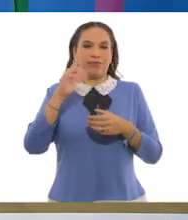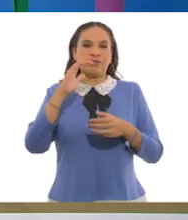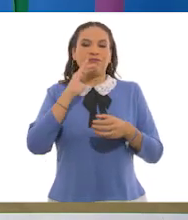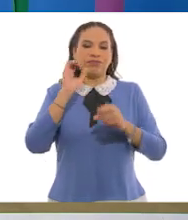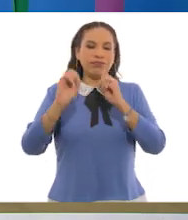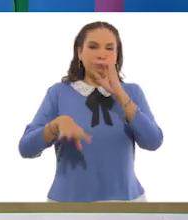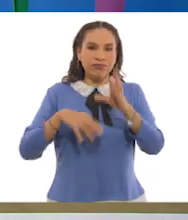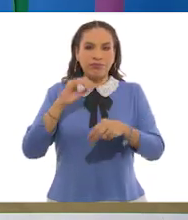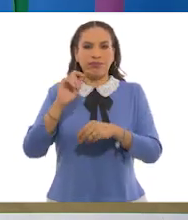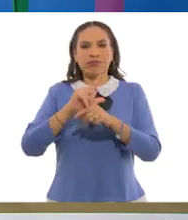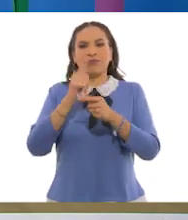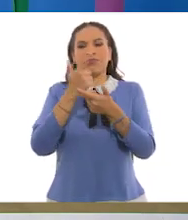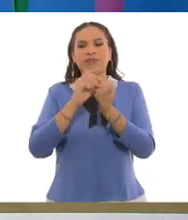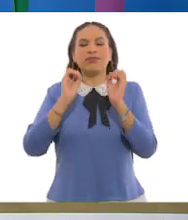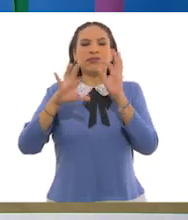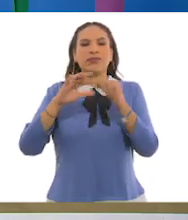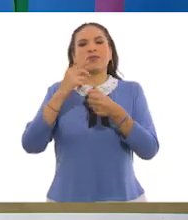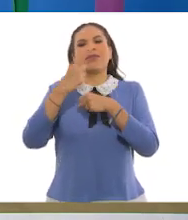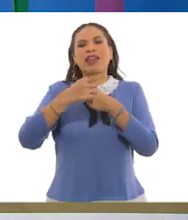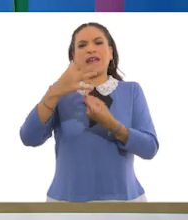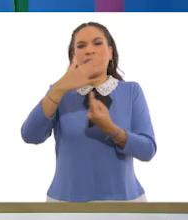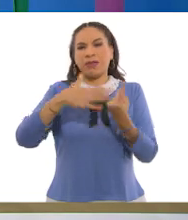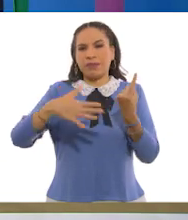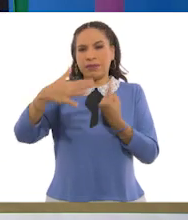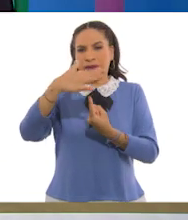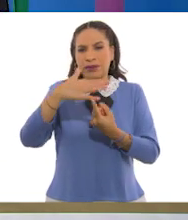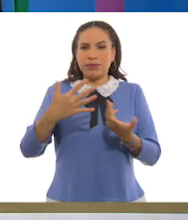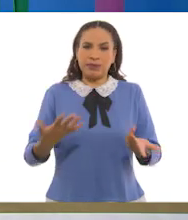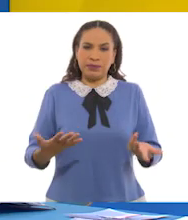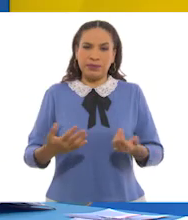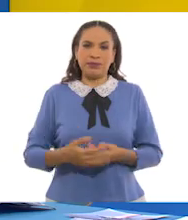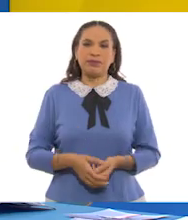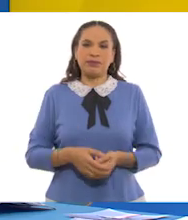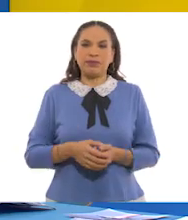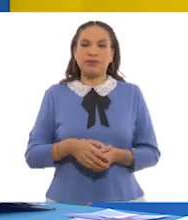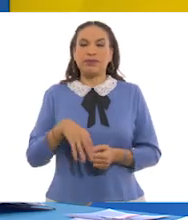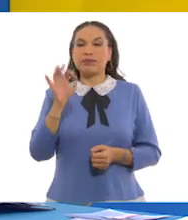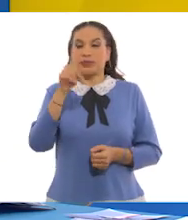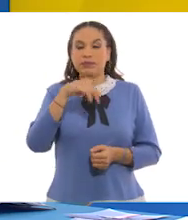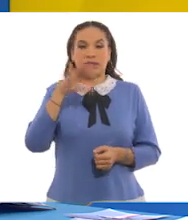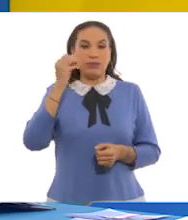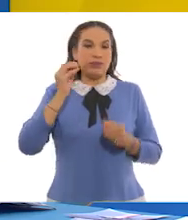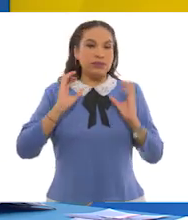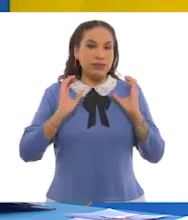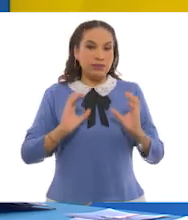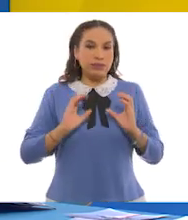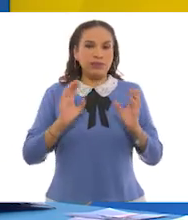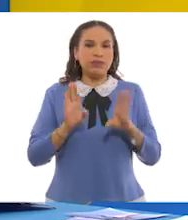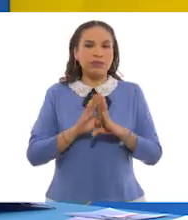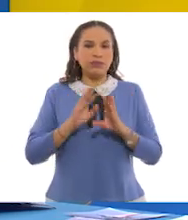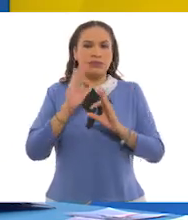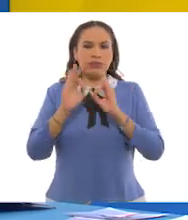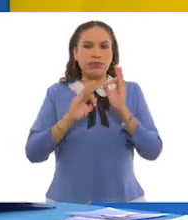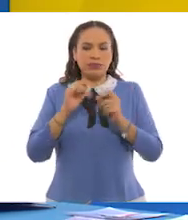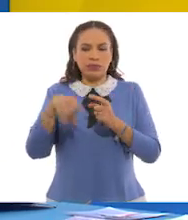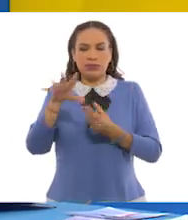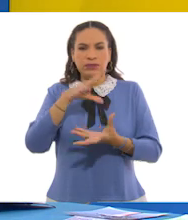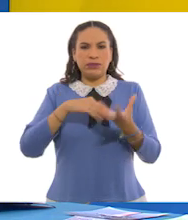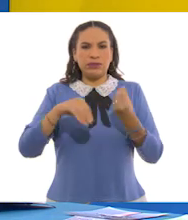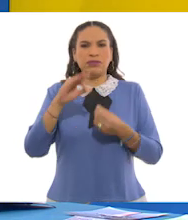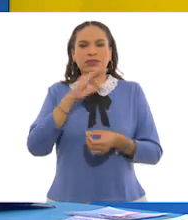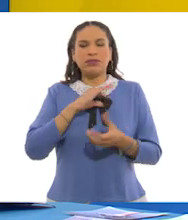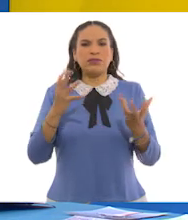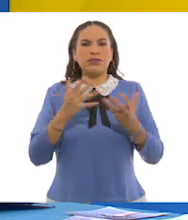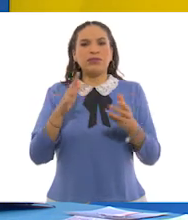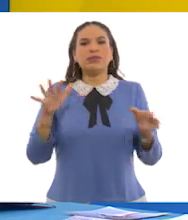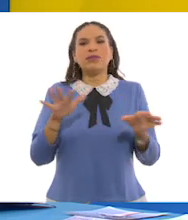en el tiradero y al aire libre dañando al ambiente. No, no, no. Así es. Si somos muy cuidadosos en cómo tratar los residuos, podemos realmente